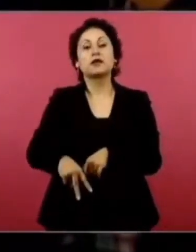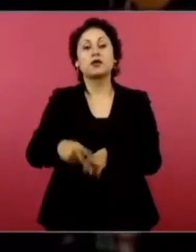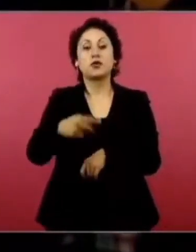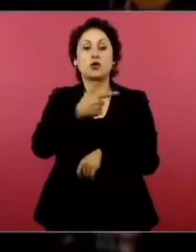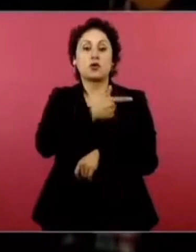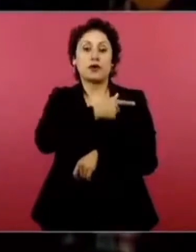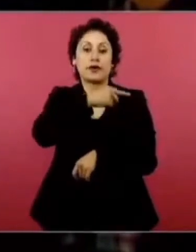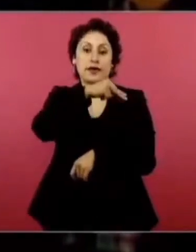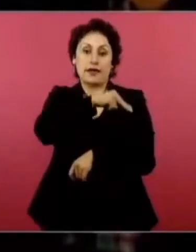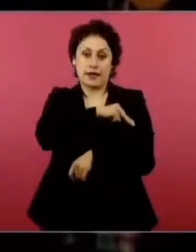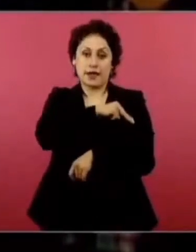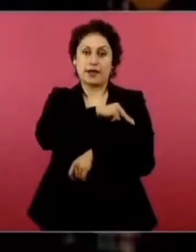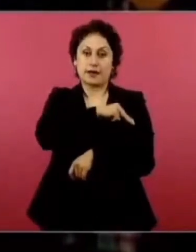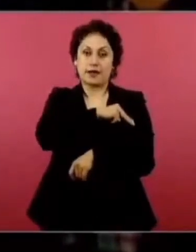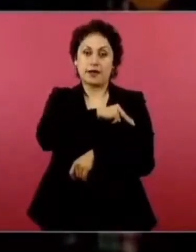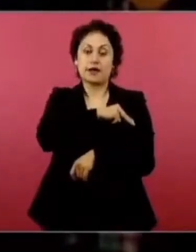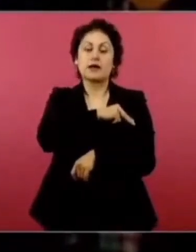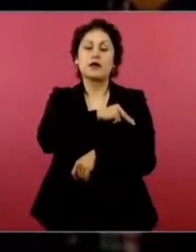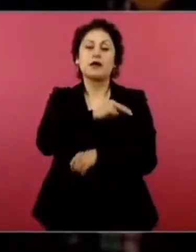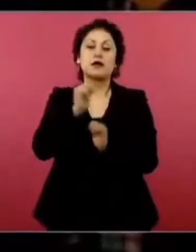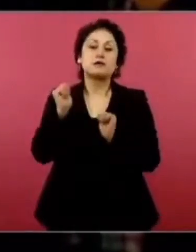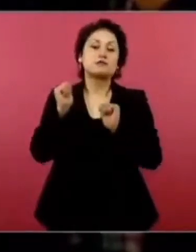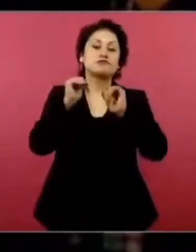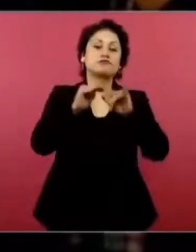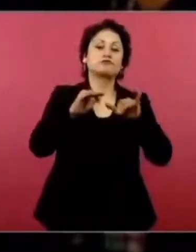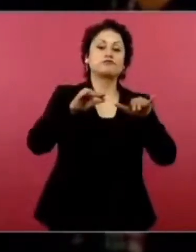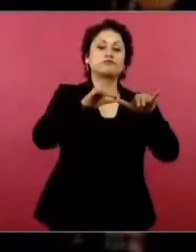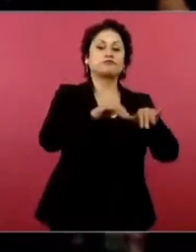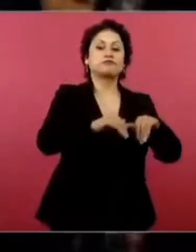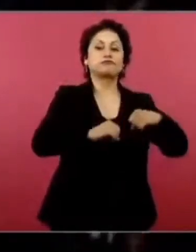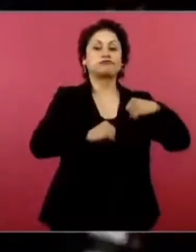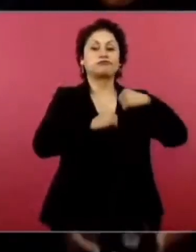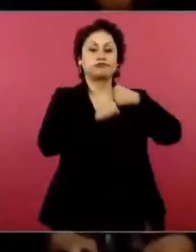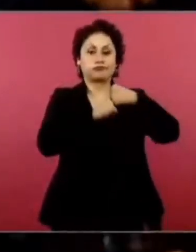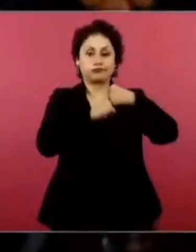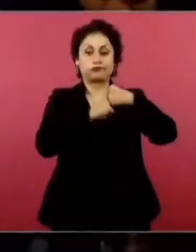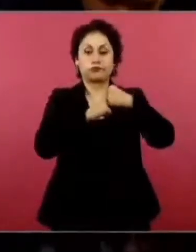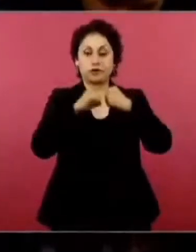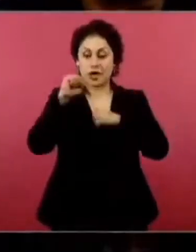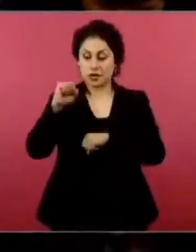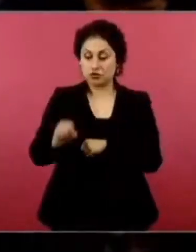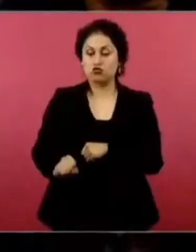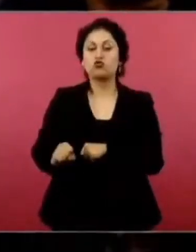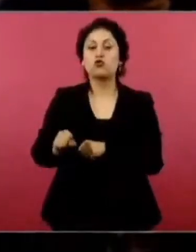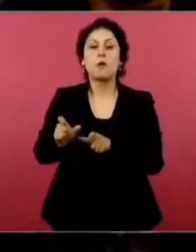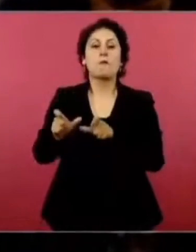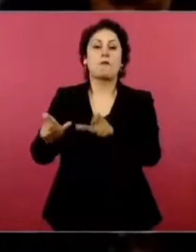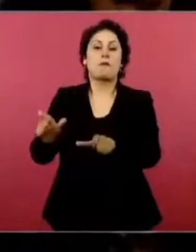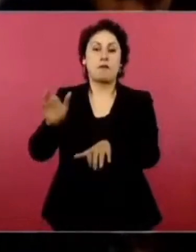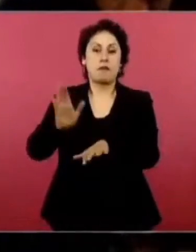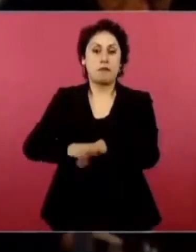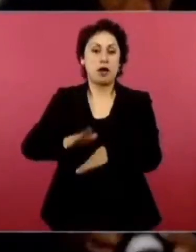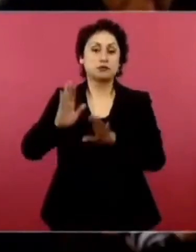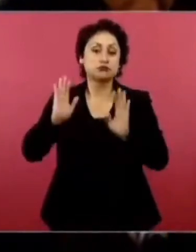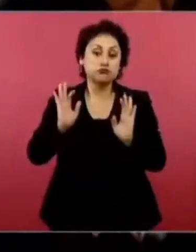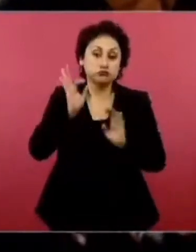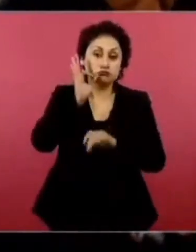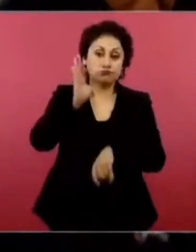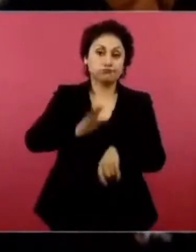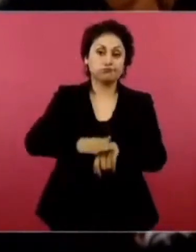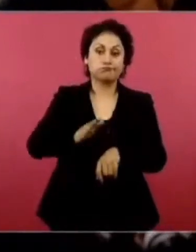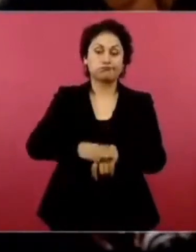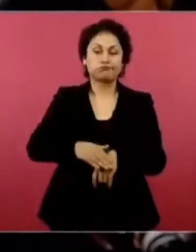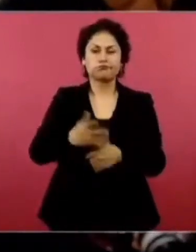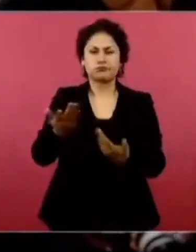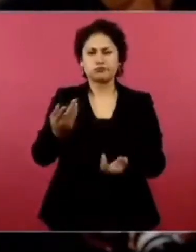Nacional en la frontera sur. ¿Cree que sería necesario para aclarar ese acerto o no del expresidente en